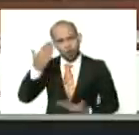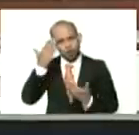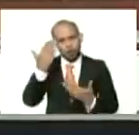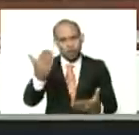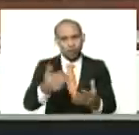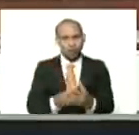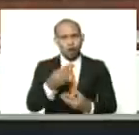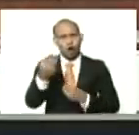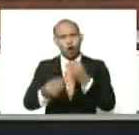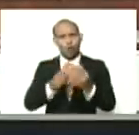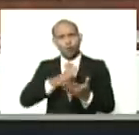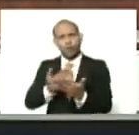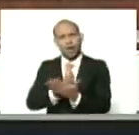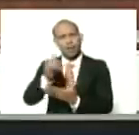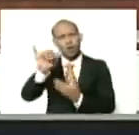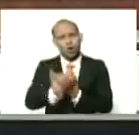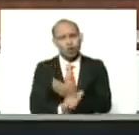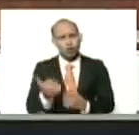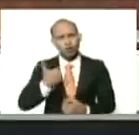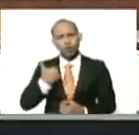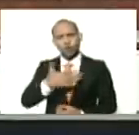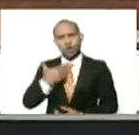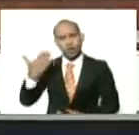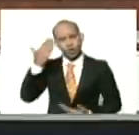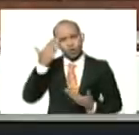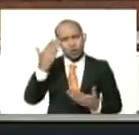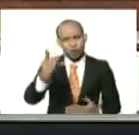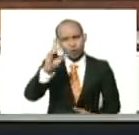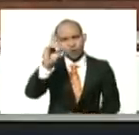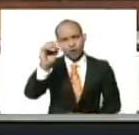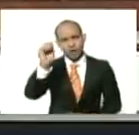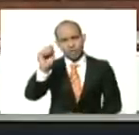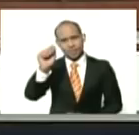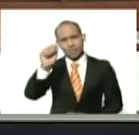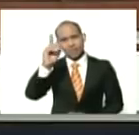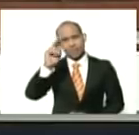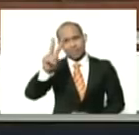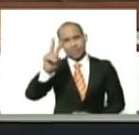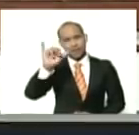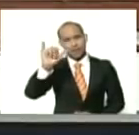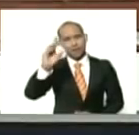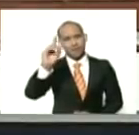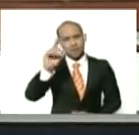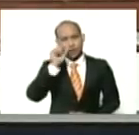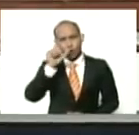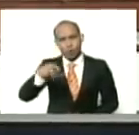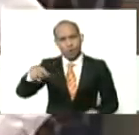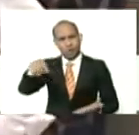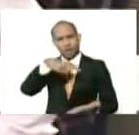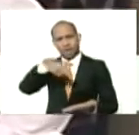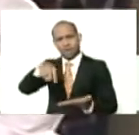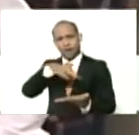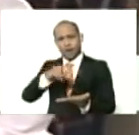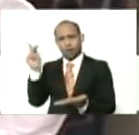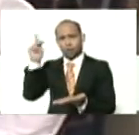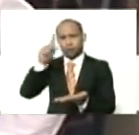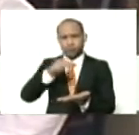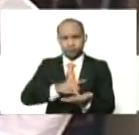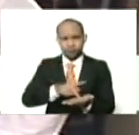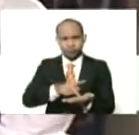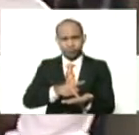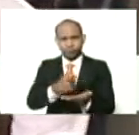¿cómo están los proyectos? Quisiera saludar, David Morales, David Morales, bailador, que está llegando de